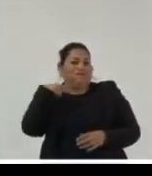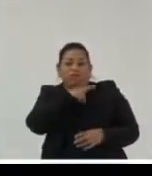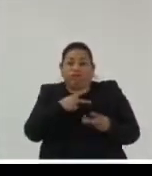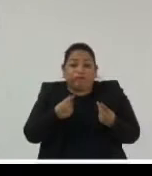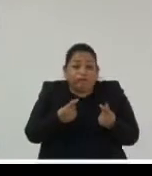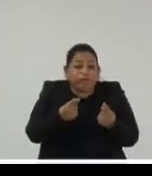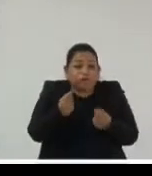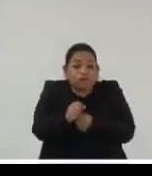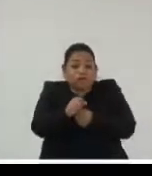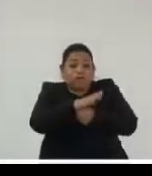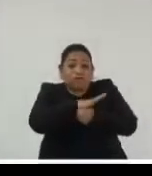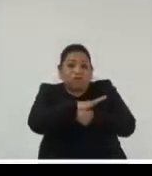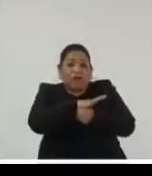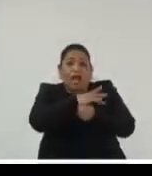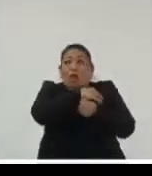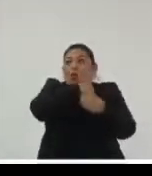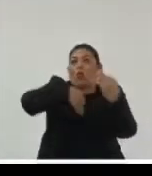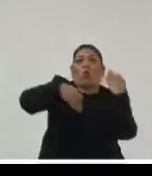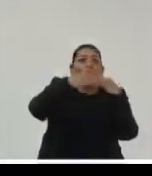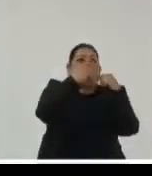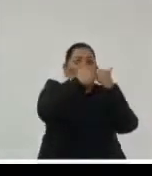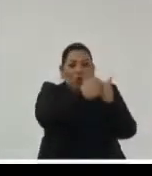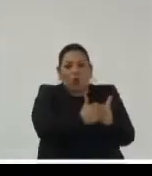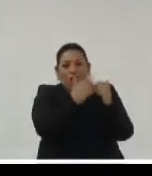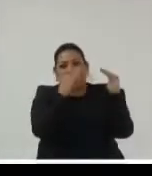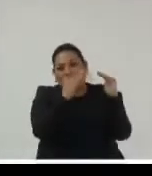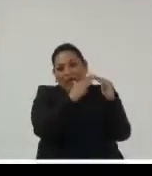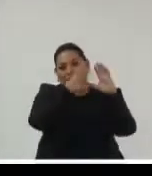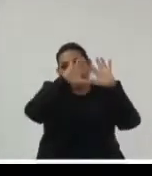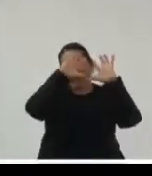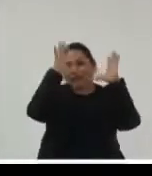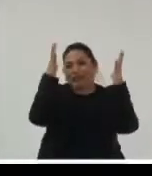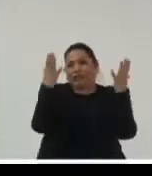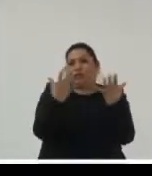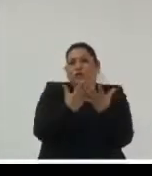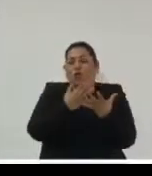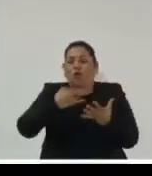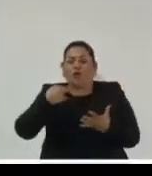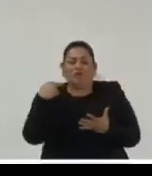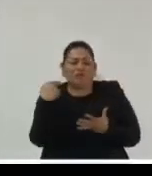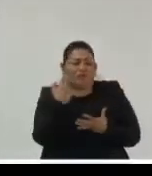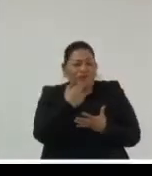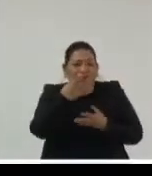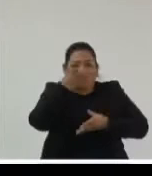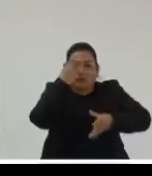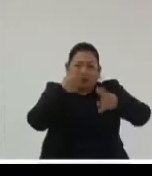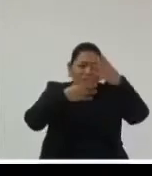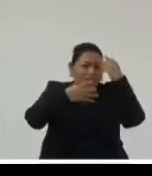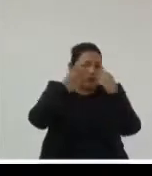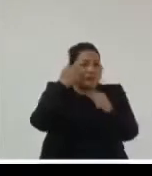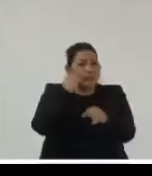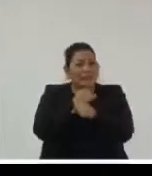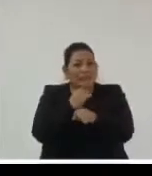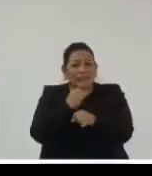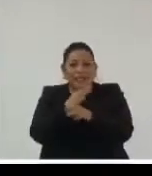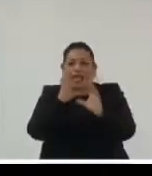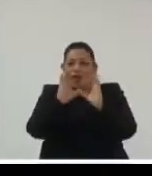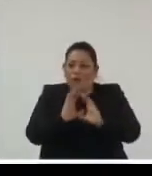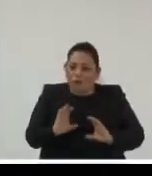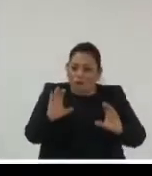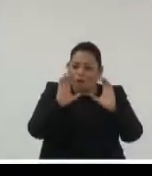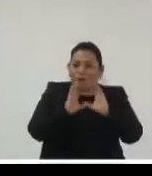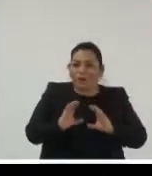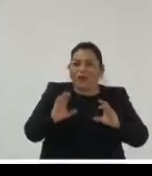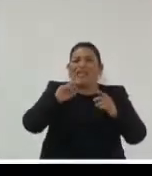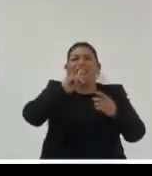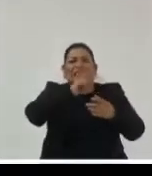exigió una situación de salud mundial una emergencia de salud mundial que todos tuvimos que atender y a